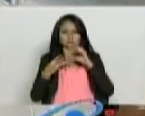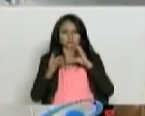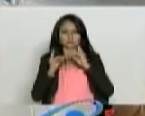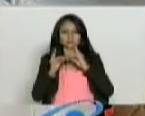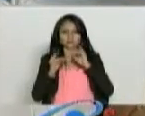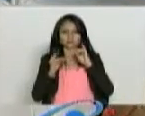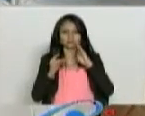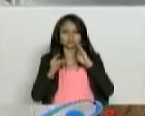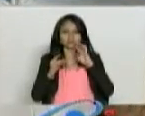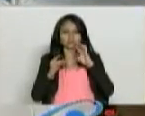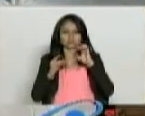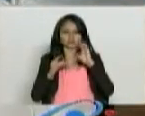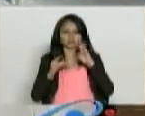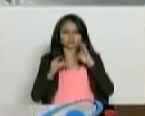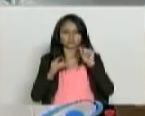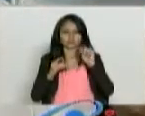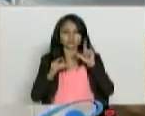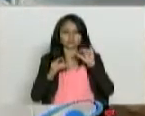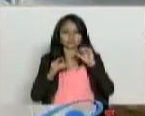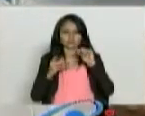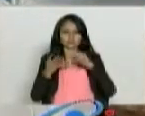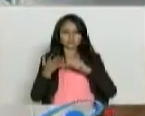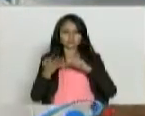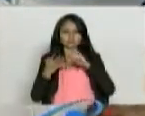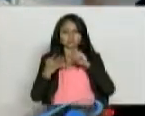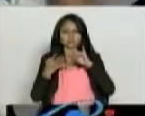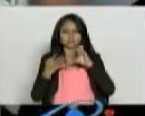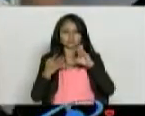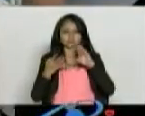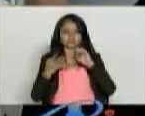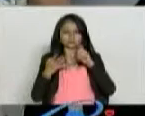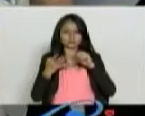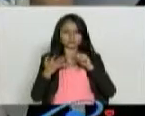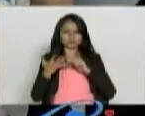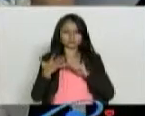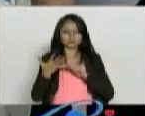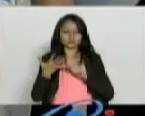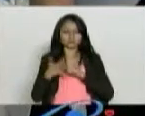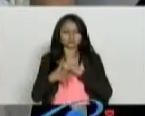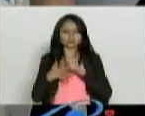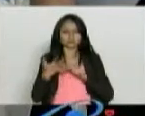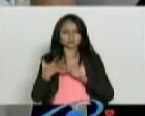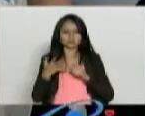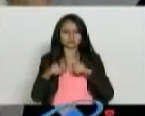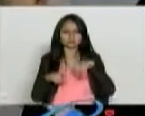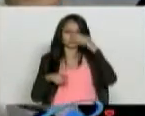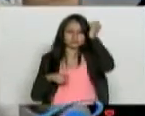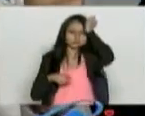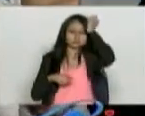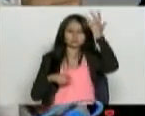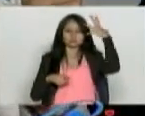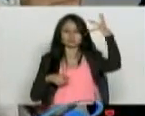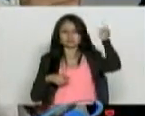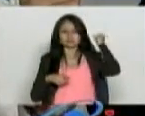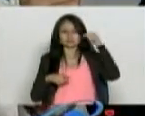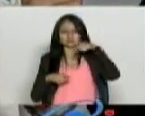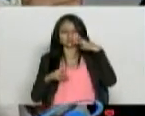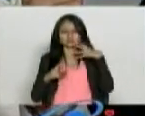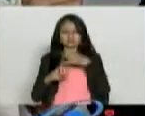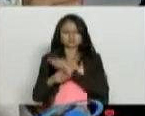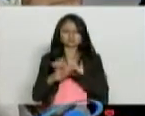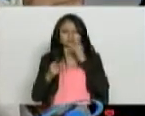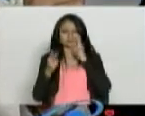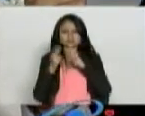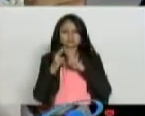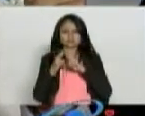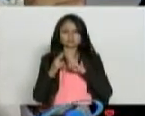hiperbárica. Están los sueros. Y lo hizo hace mucho tiempo un profesor que tuvimos la oportunidad de conocer, Iván